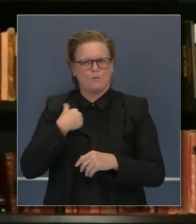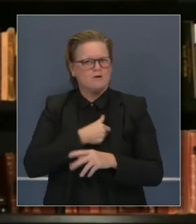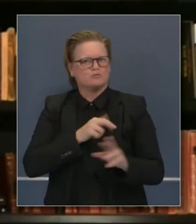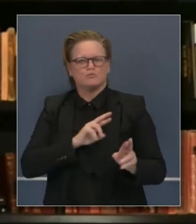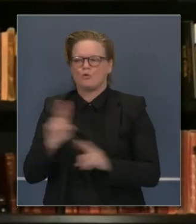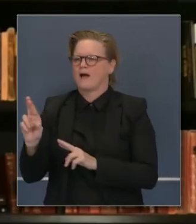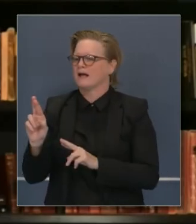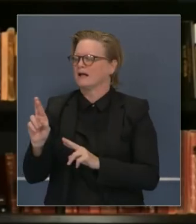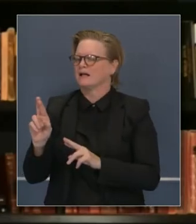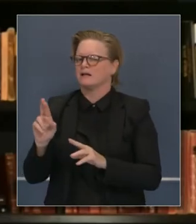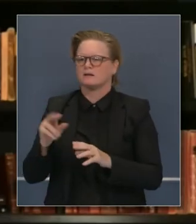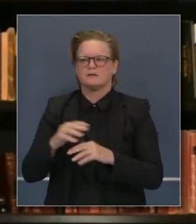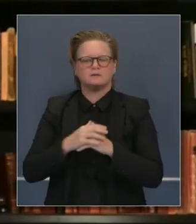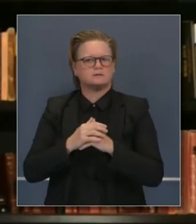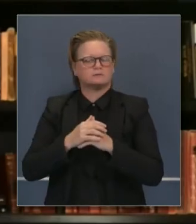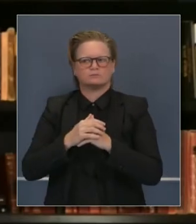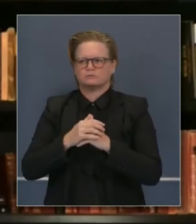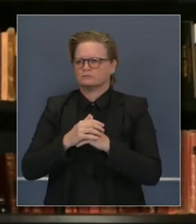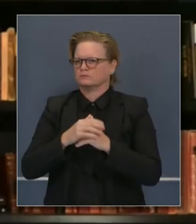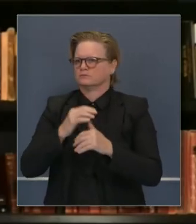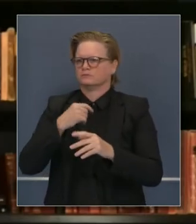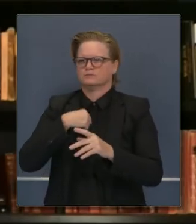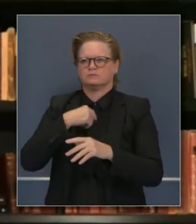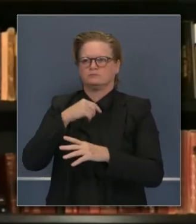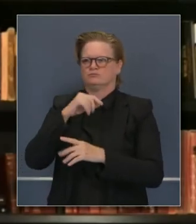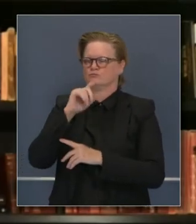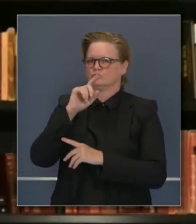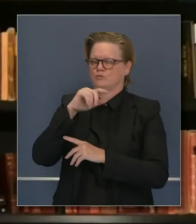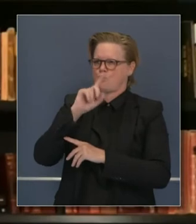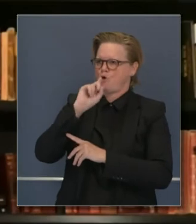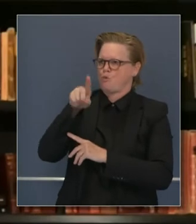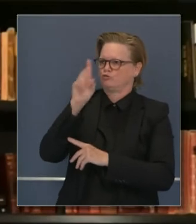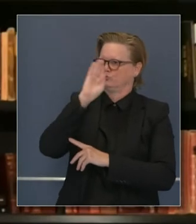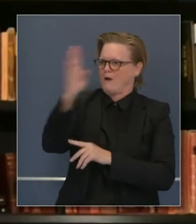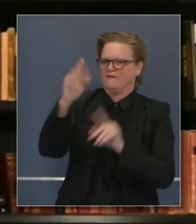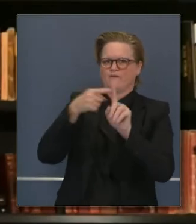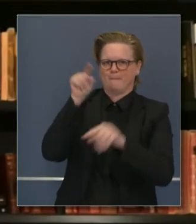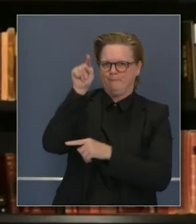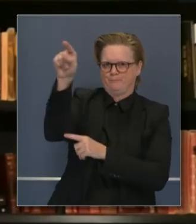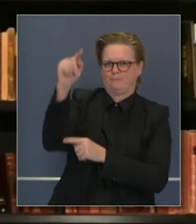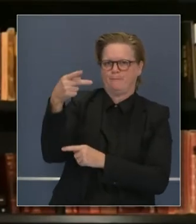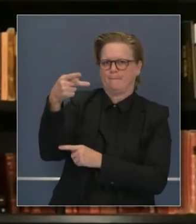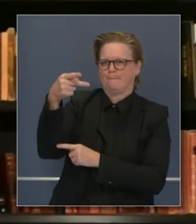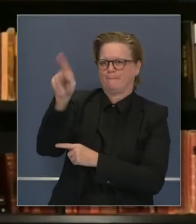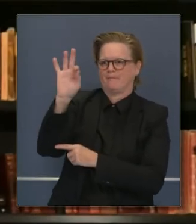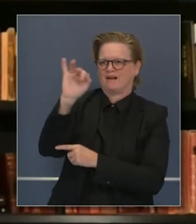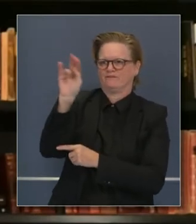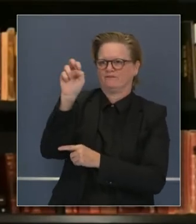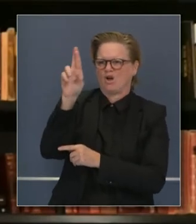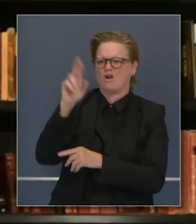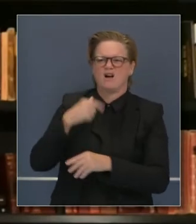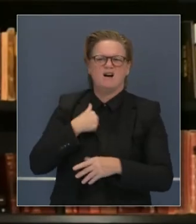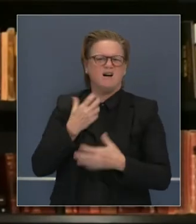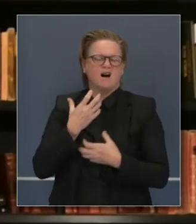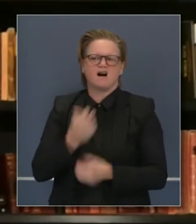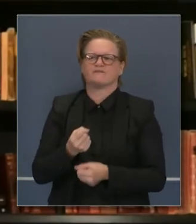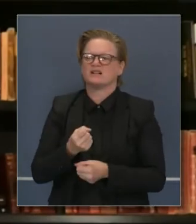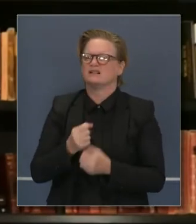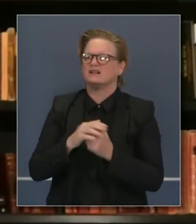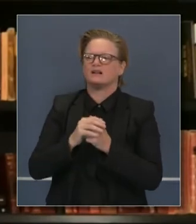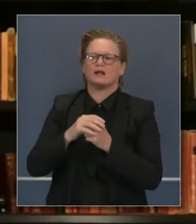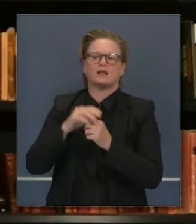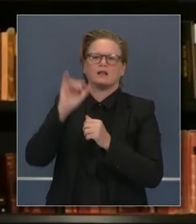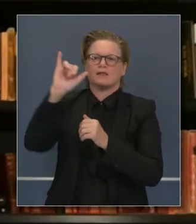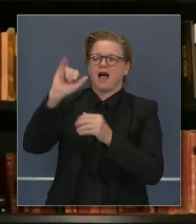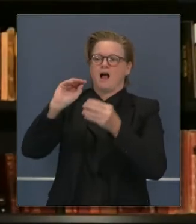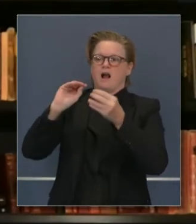recibir. Mañana se expedirán las órdenes a Pfizer. Tenemos confianza de que estas 327 mil dosis estarán disponibles. Usted tiene toda la